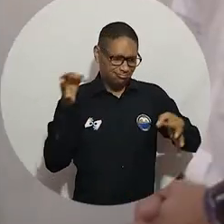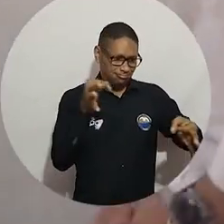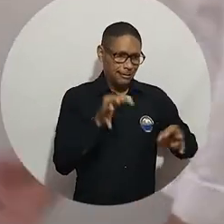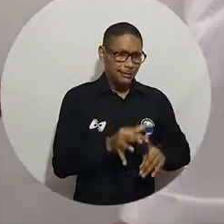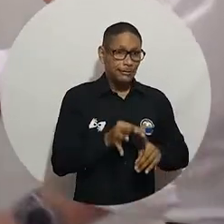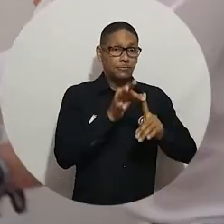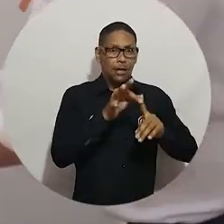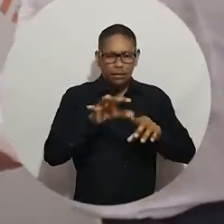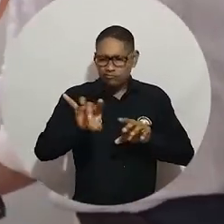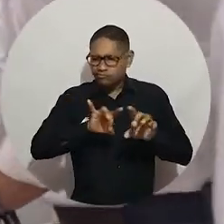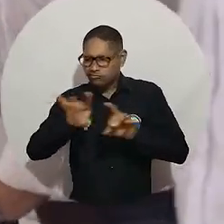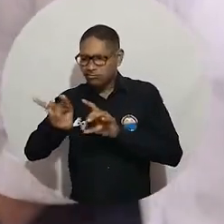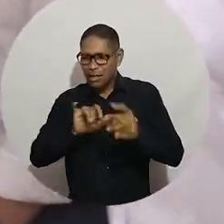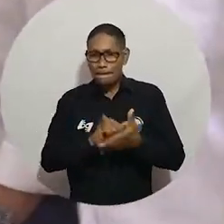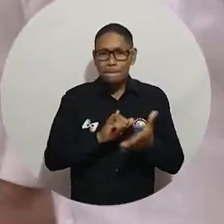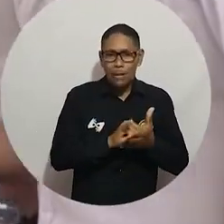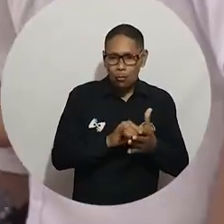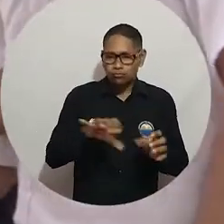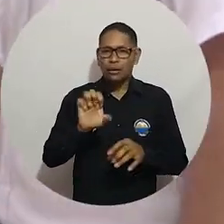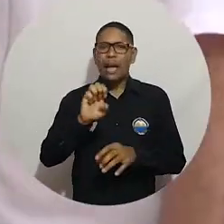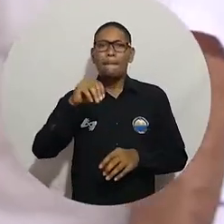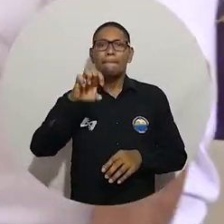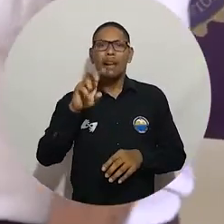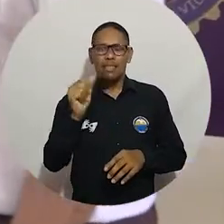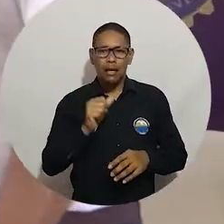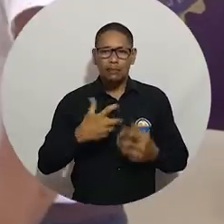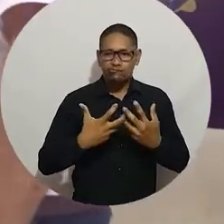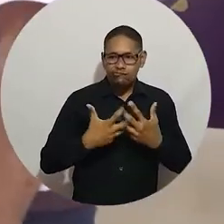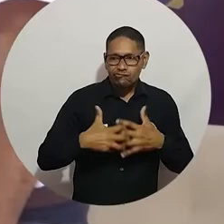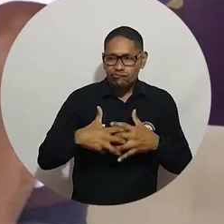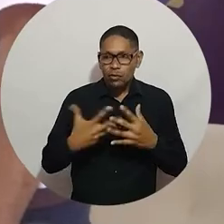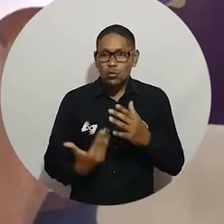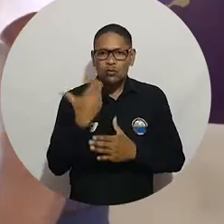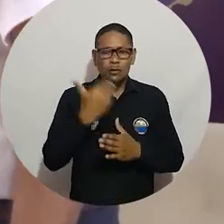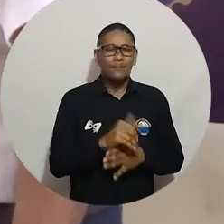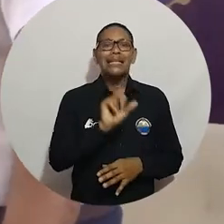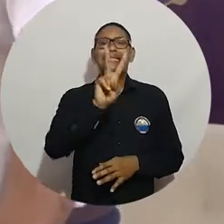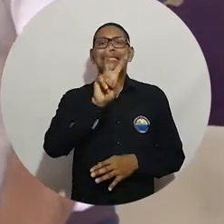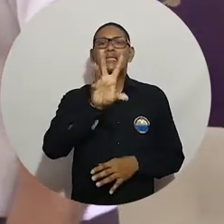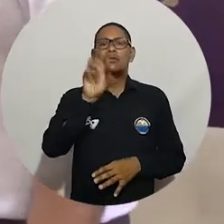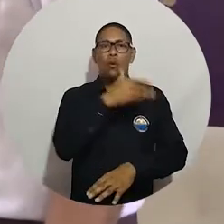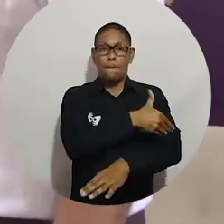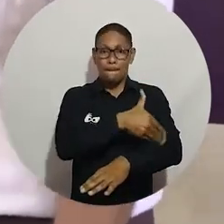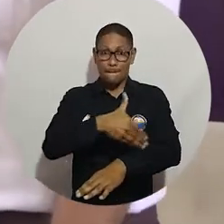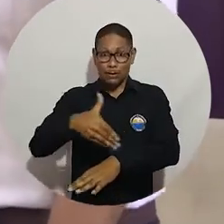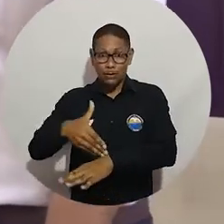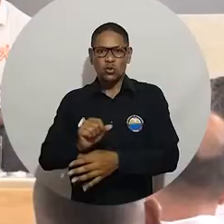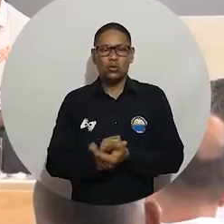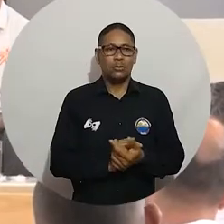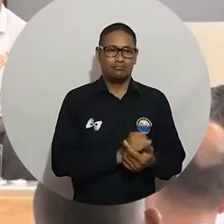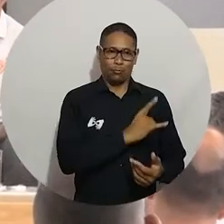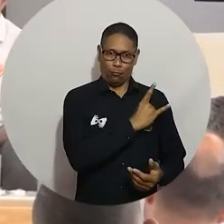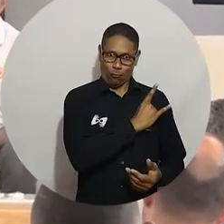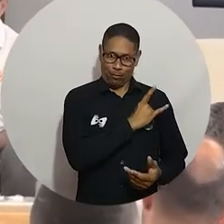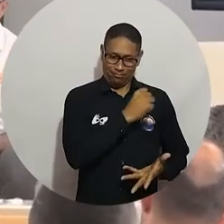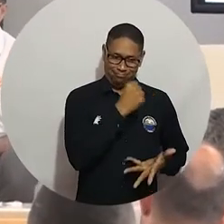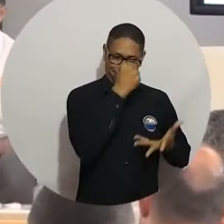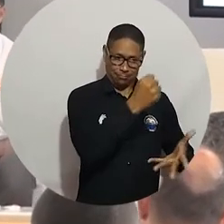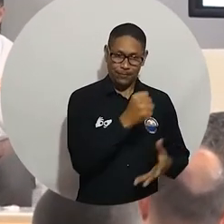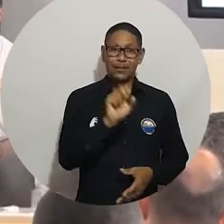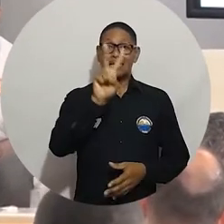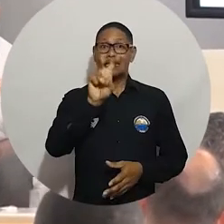Emprender para la obtención de recursos, de los cuales 750 millones son destinados por parte de la Alma Mater y 750